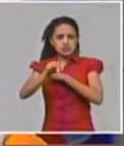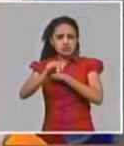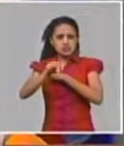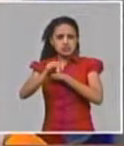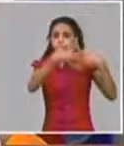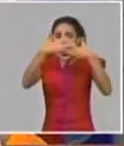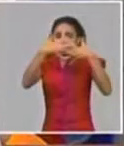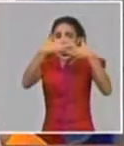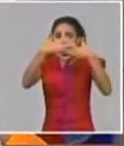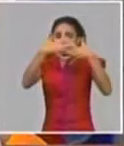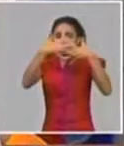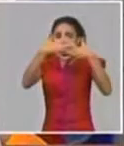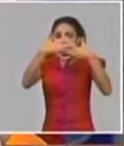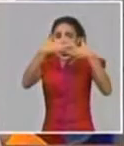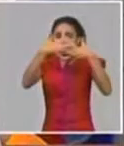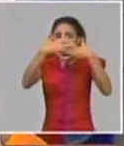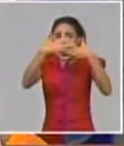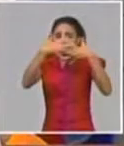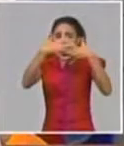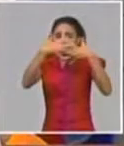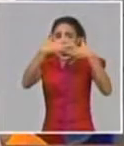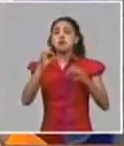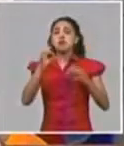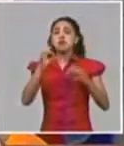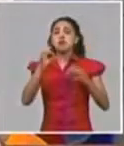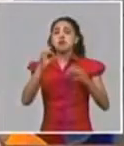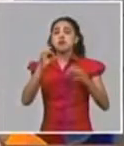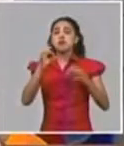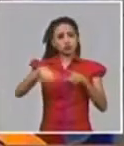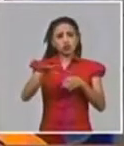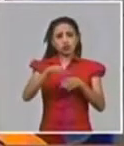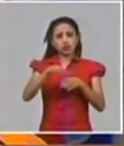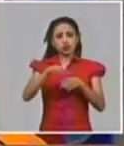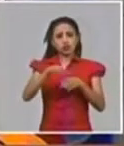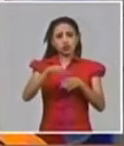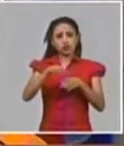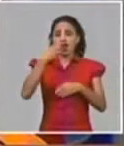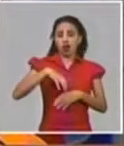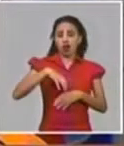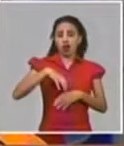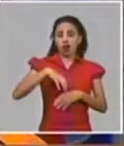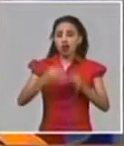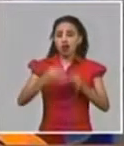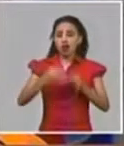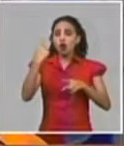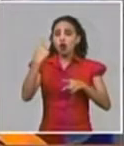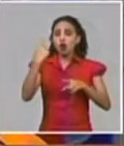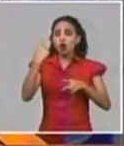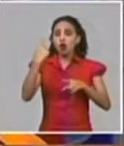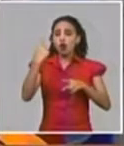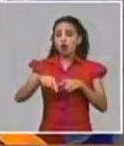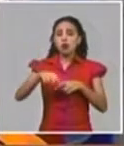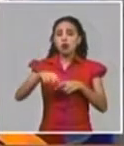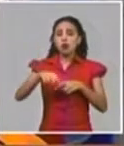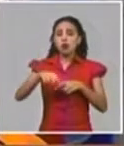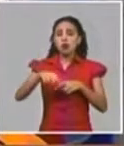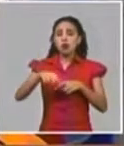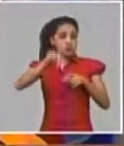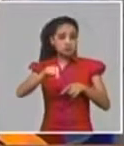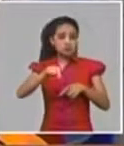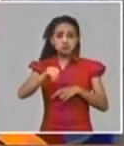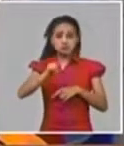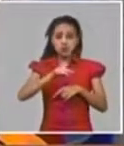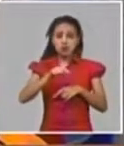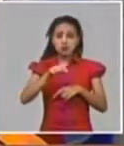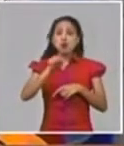Brasil, Canadá, Perú, México, Chile y Ecuador. Estos siete países están entre los 25 países del mundo que más casos